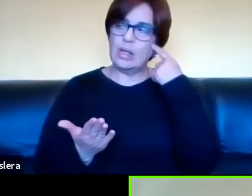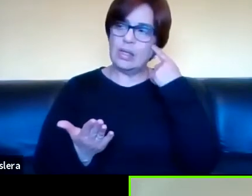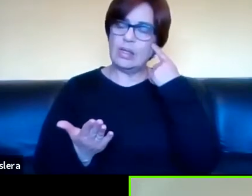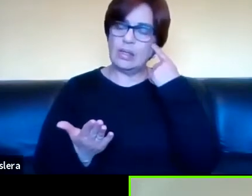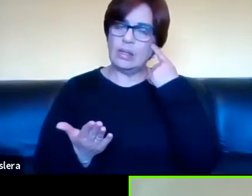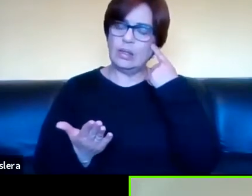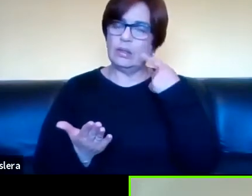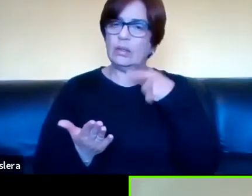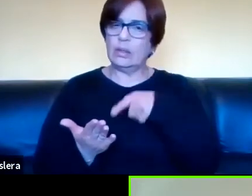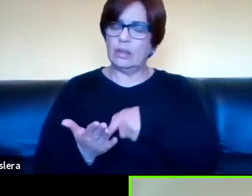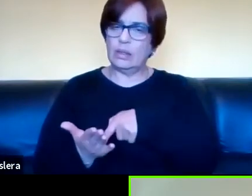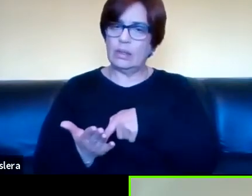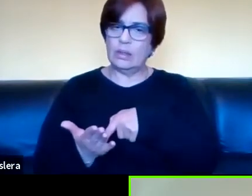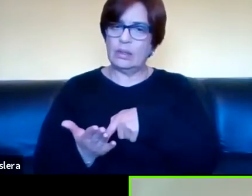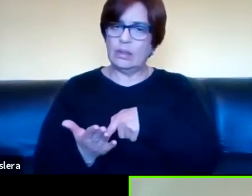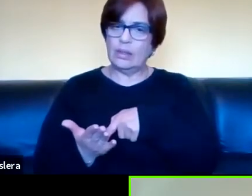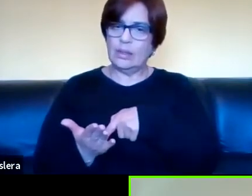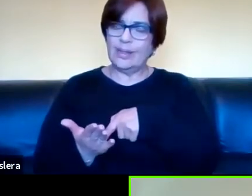o sea que